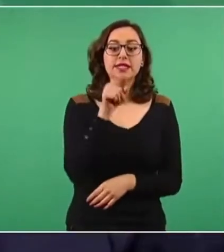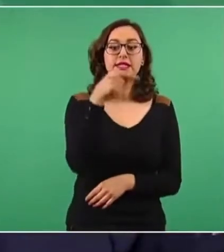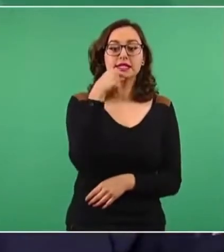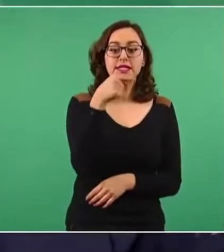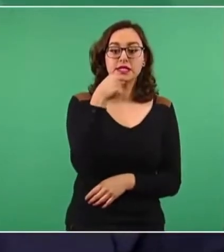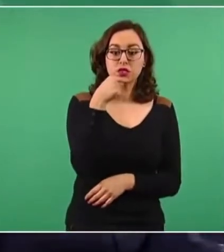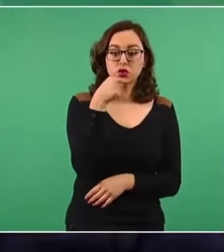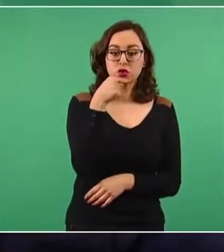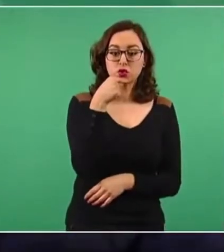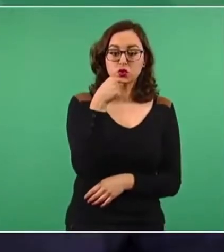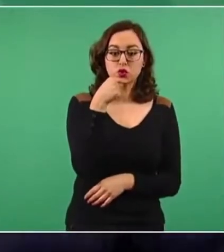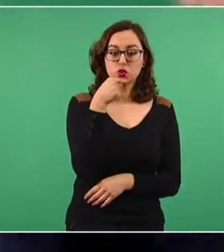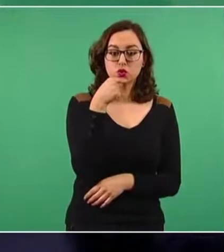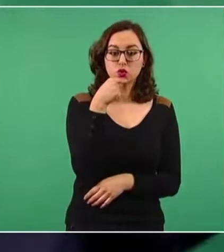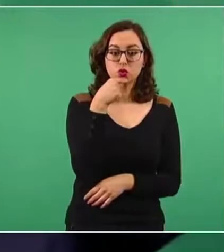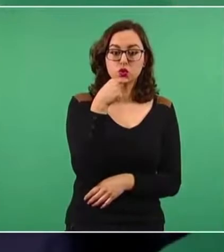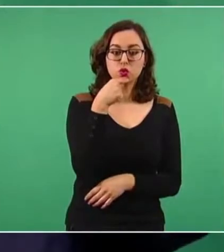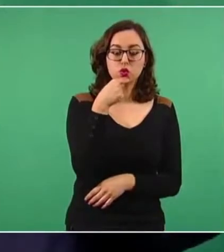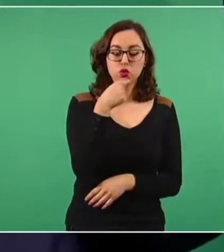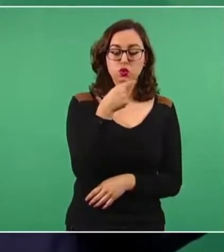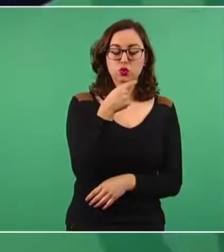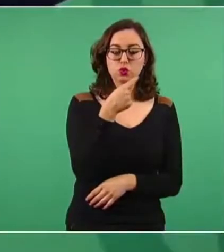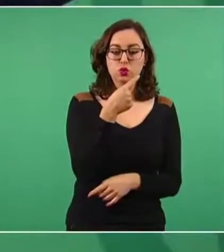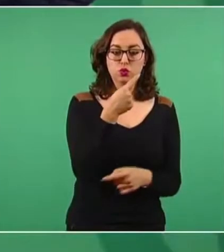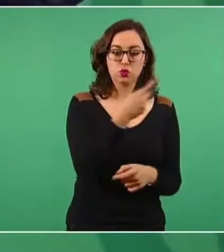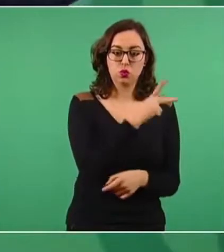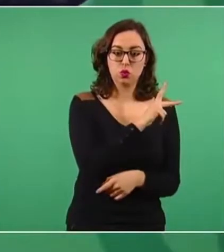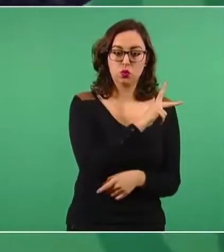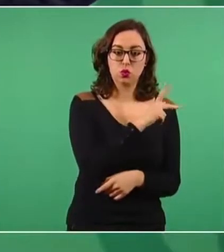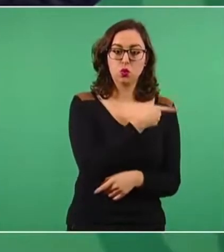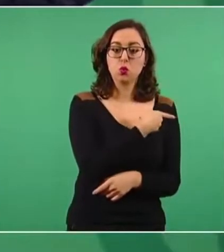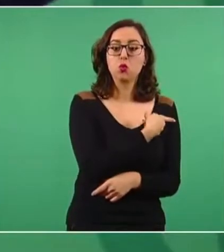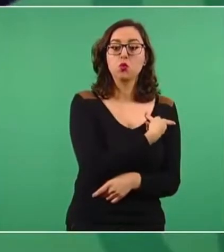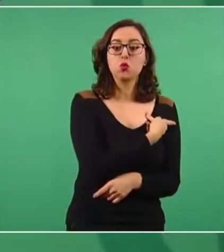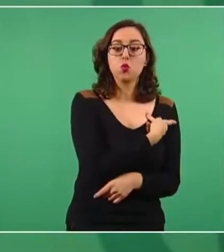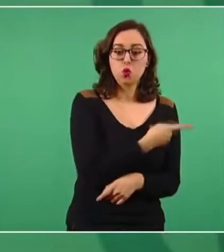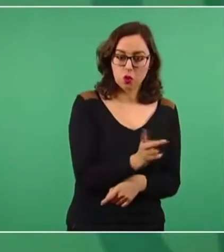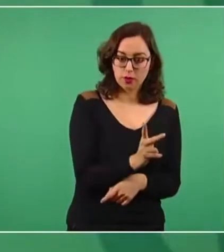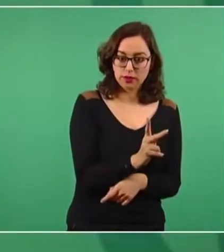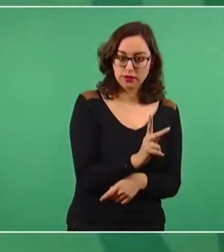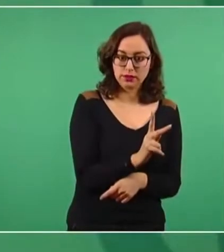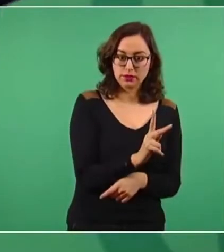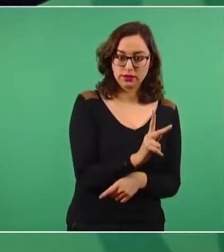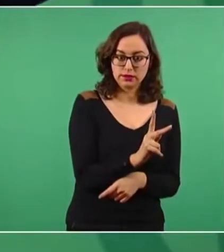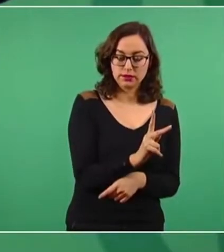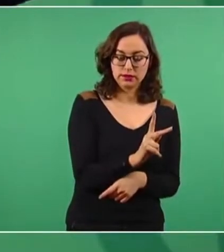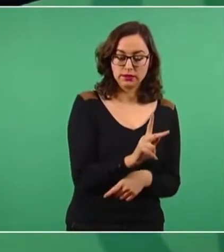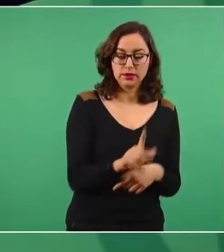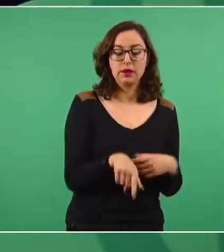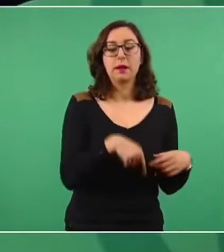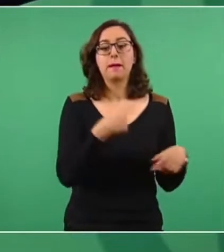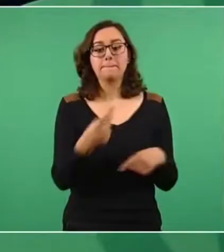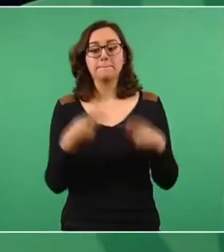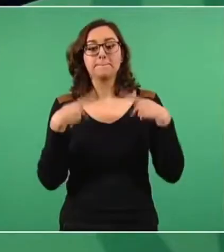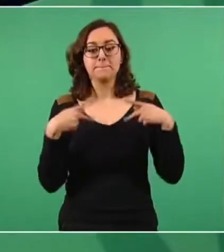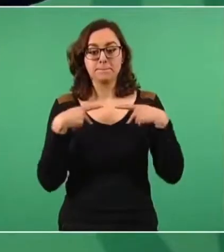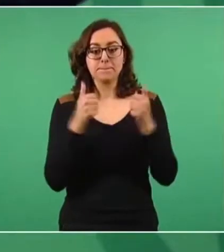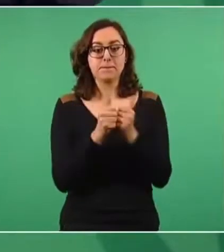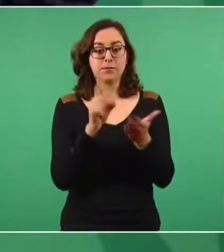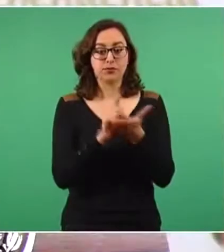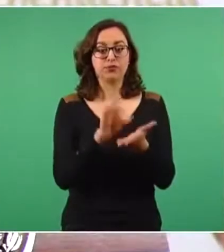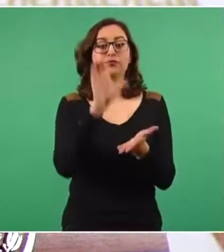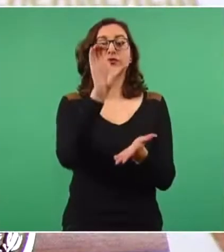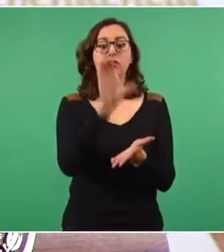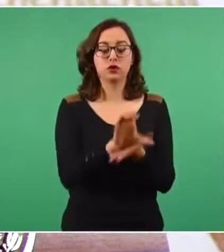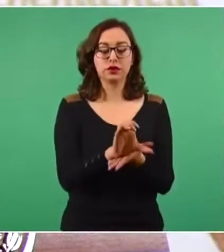esos todos, y también discapacitados que reciben la pensión de adultos mayores. El